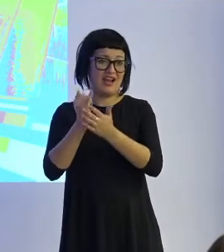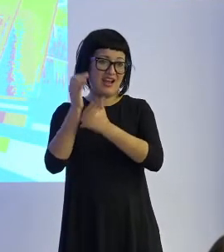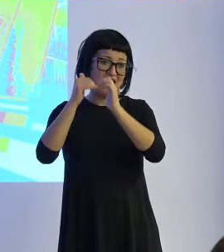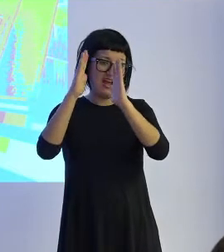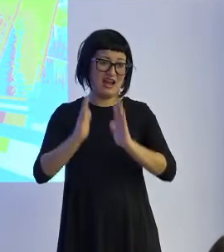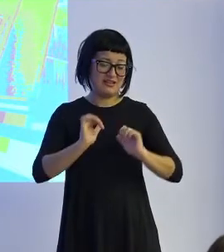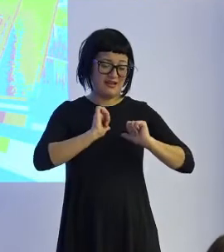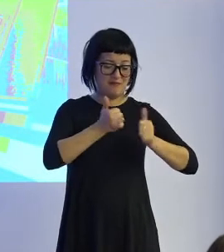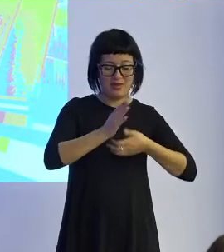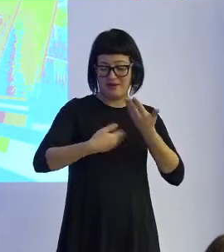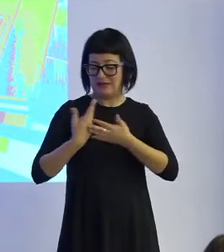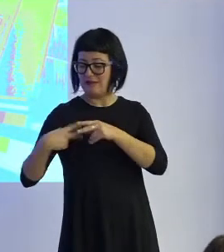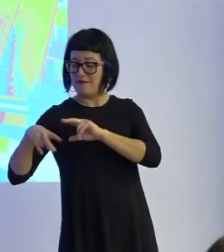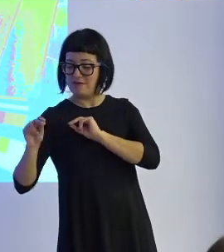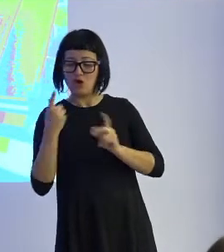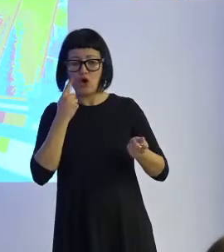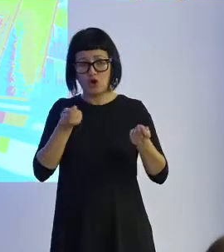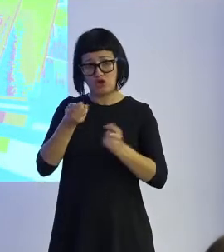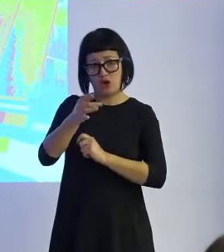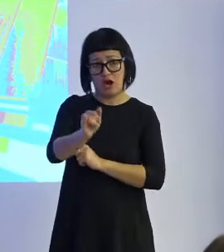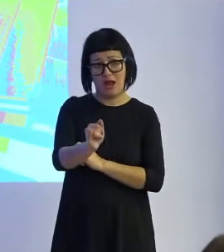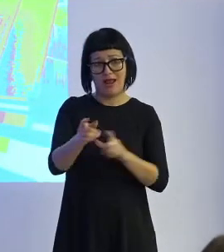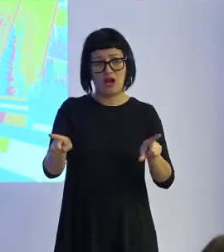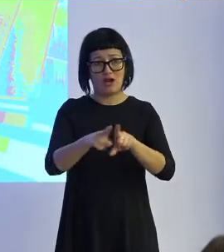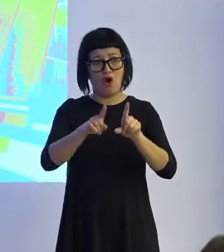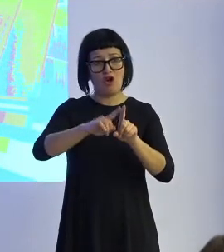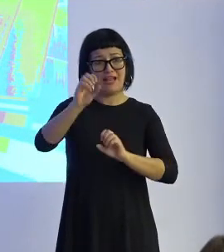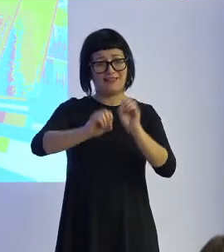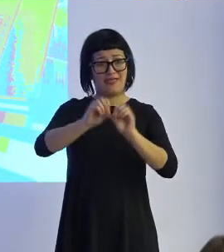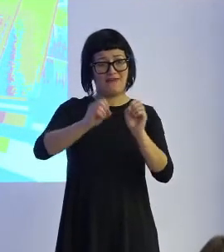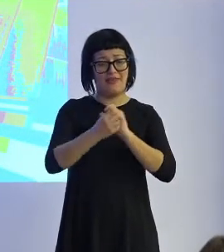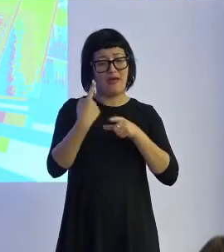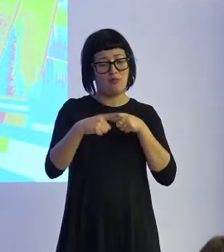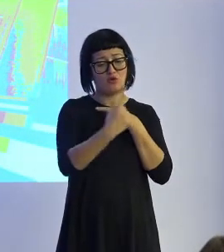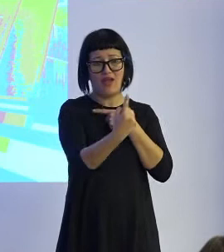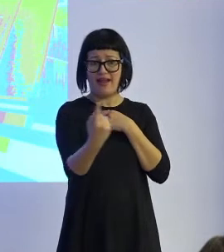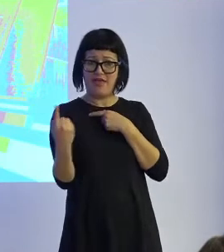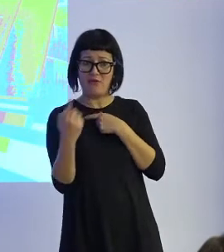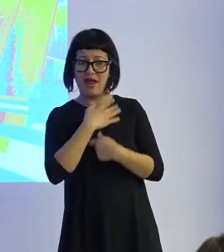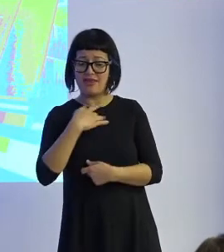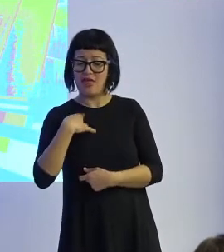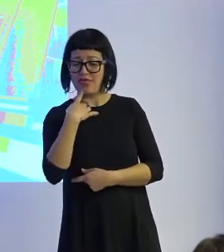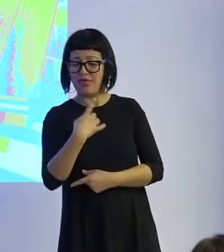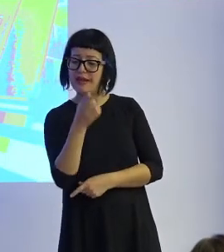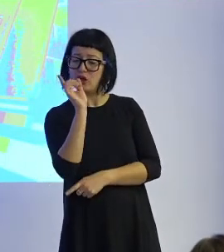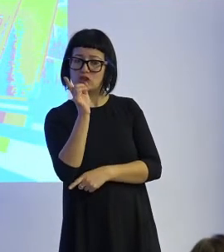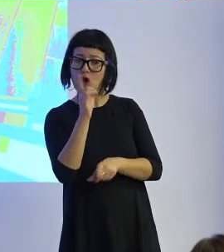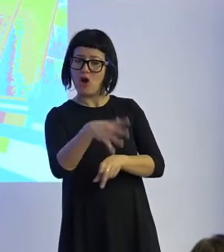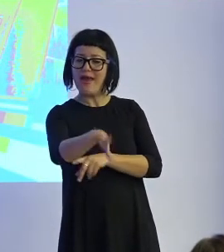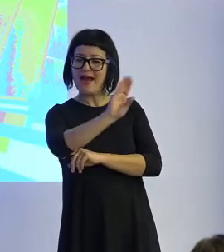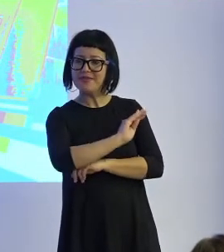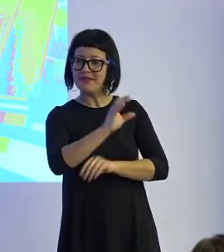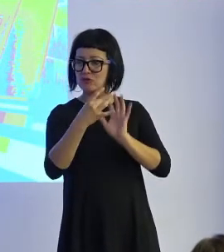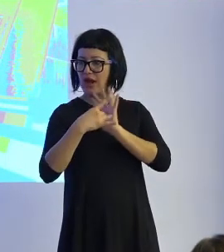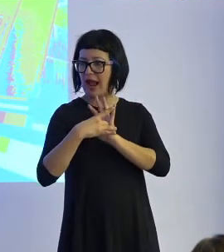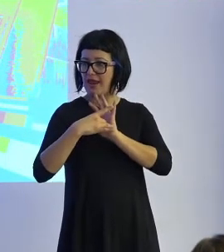from the beginning to the end with traceability of each product no solo entendemos que